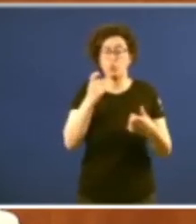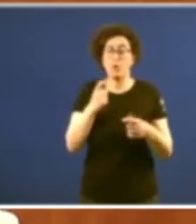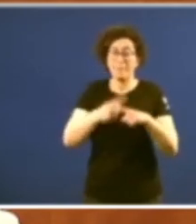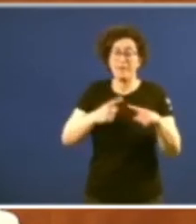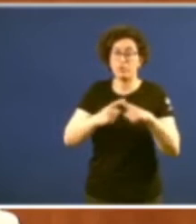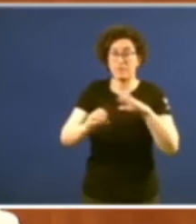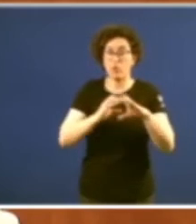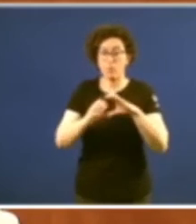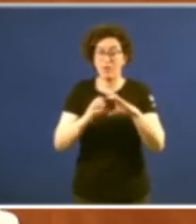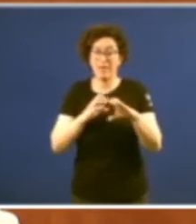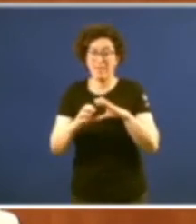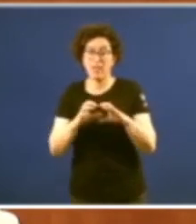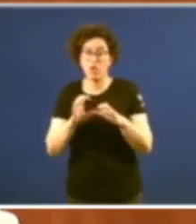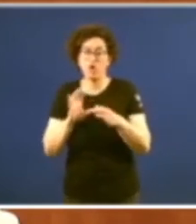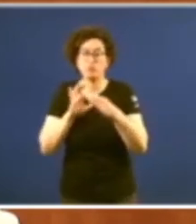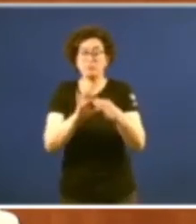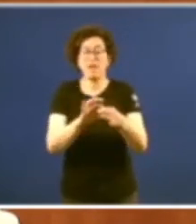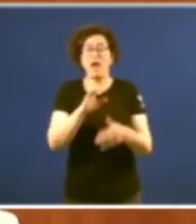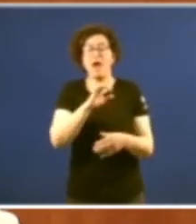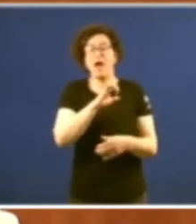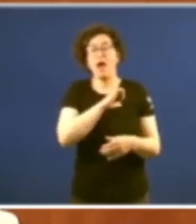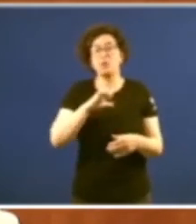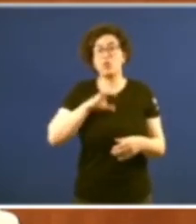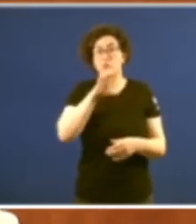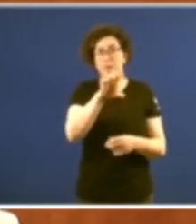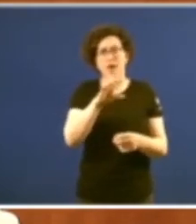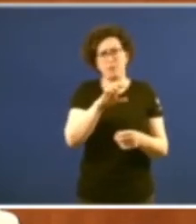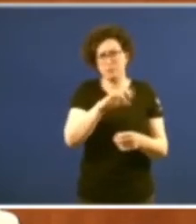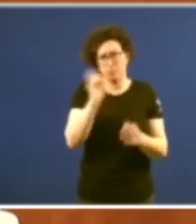comunicación coa autonomía é absoluto non?